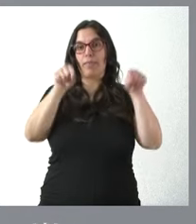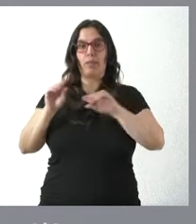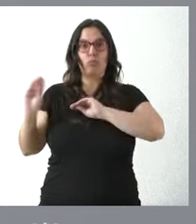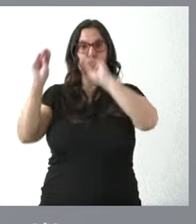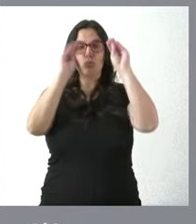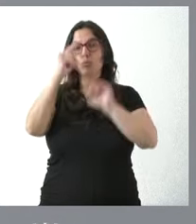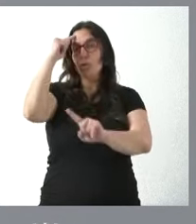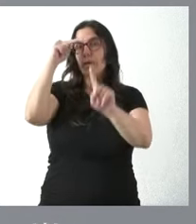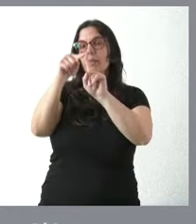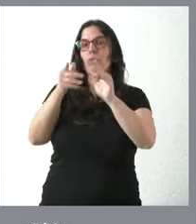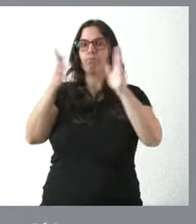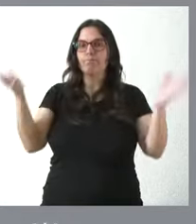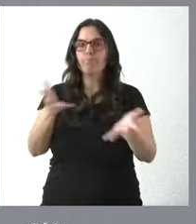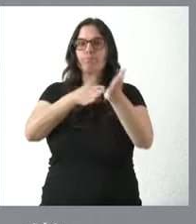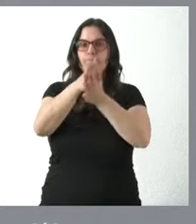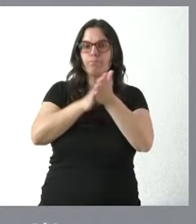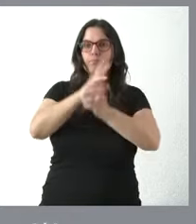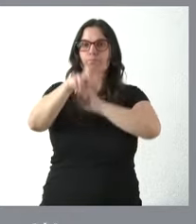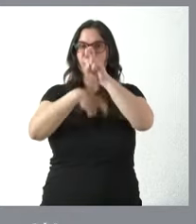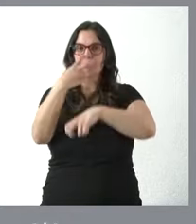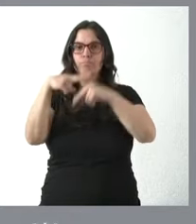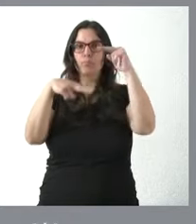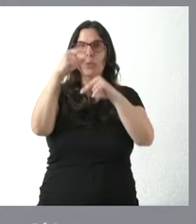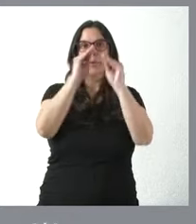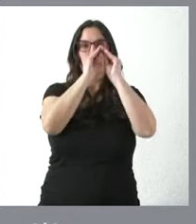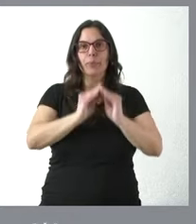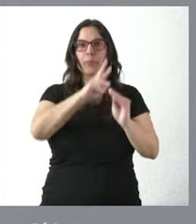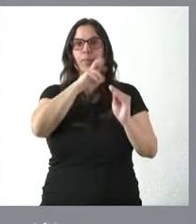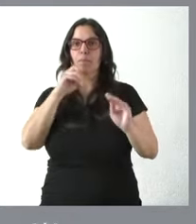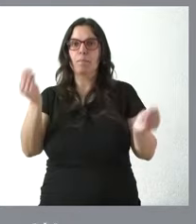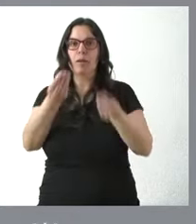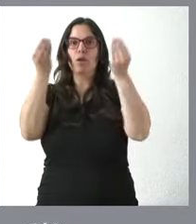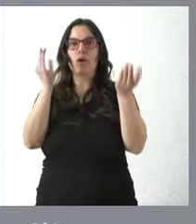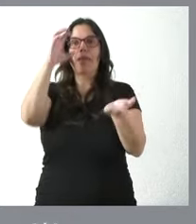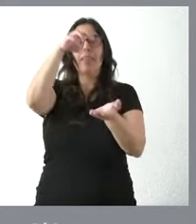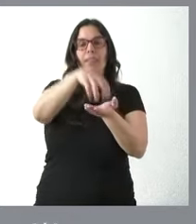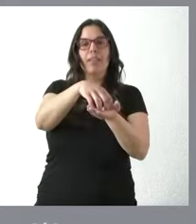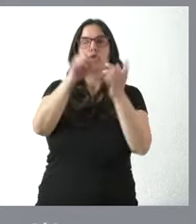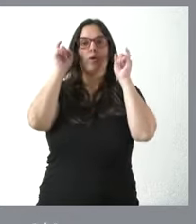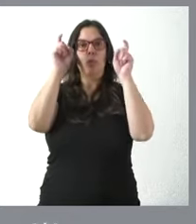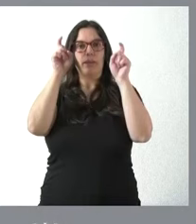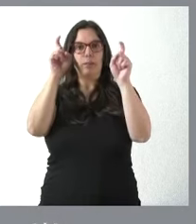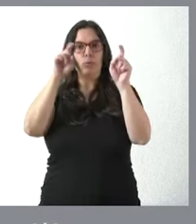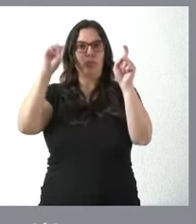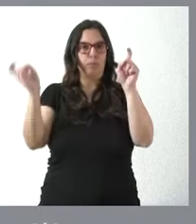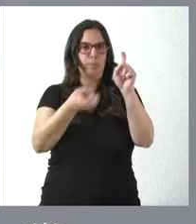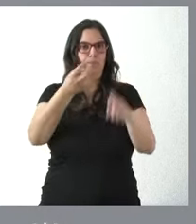con el objetivo de incentivar la realización de obras de reparación, conservación y mejora de los centros educativos.